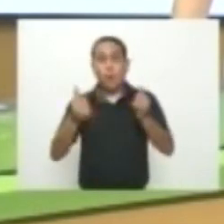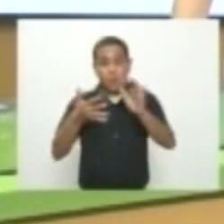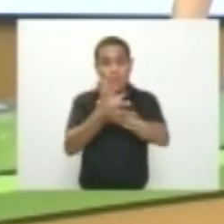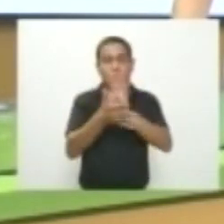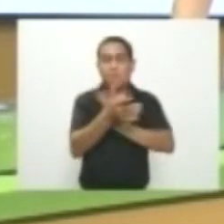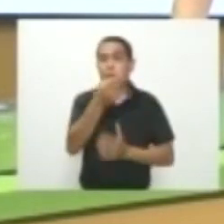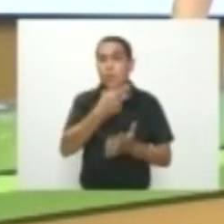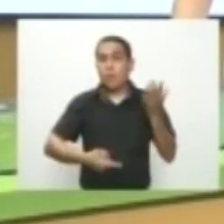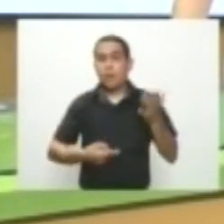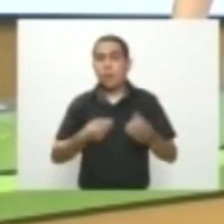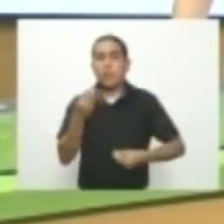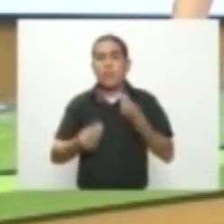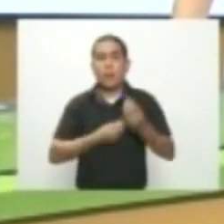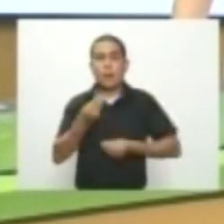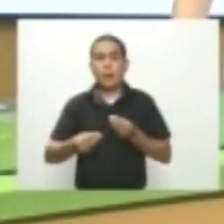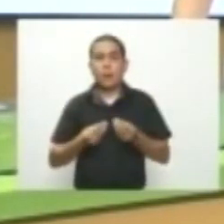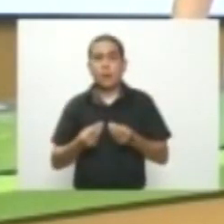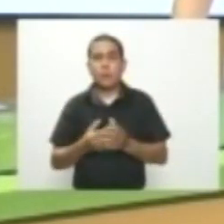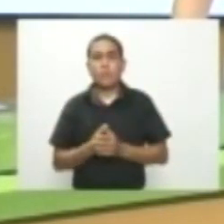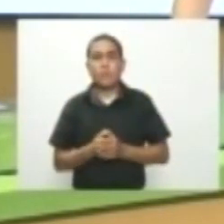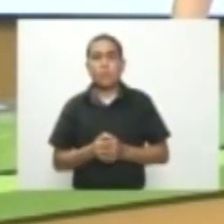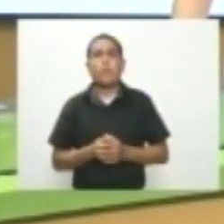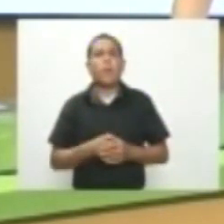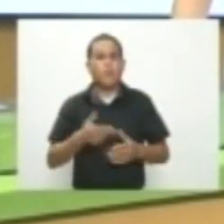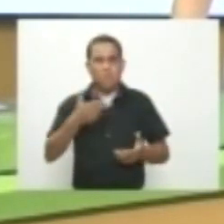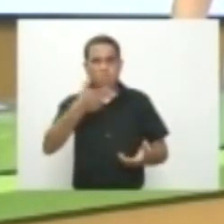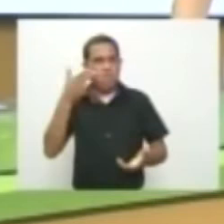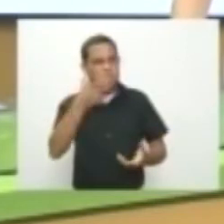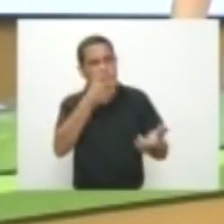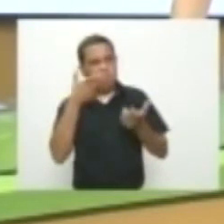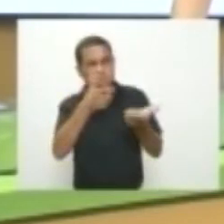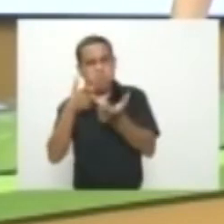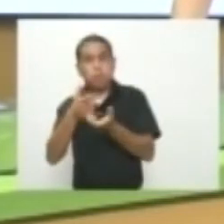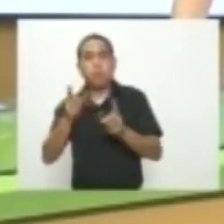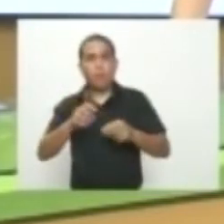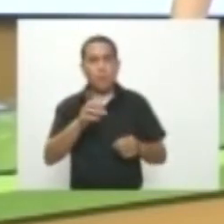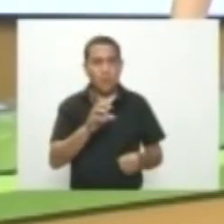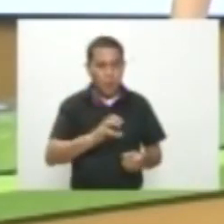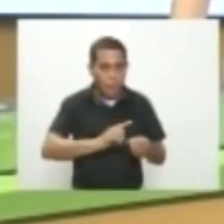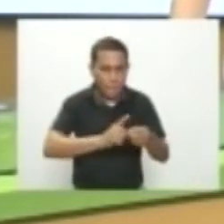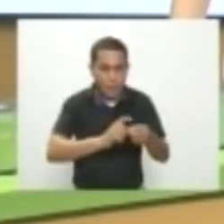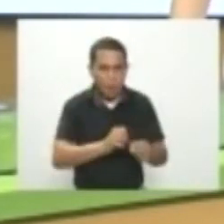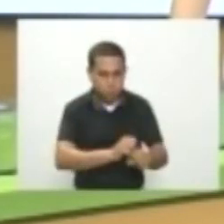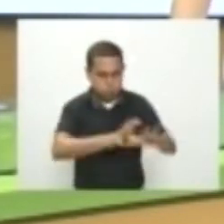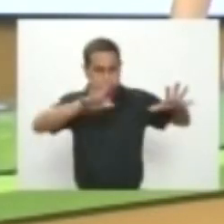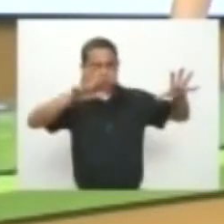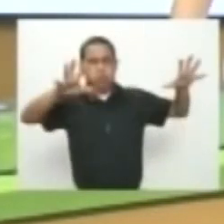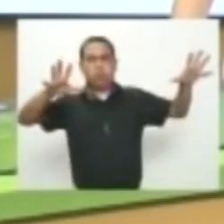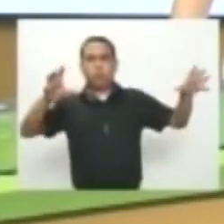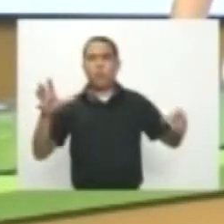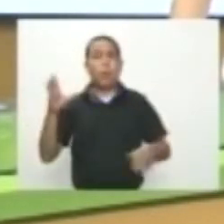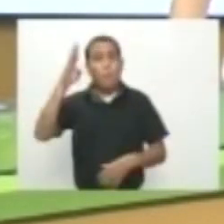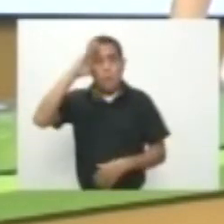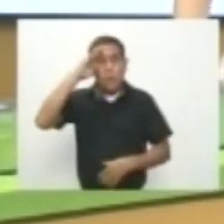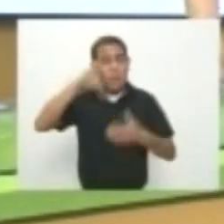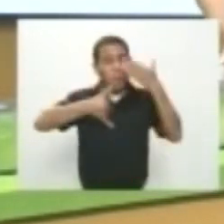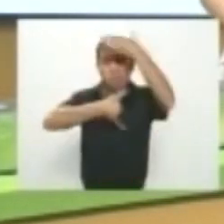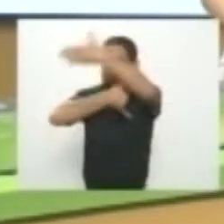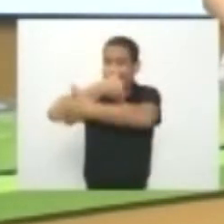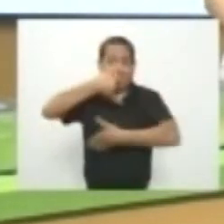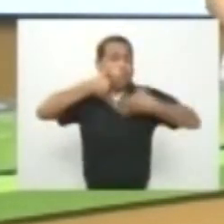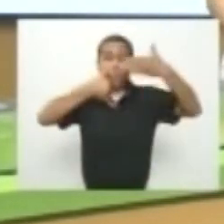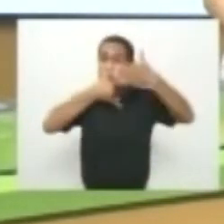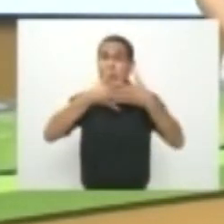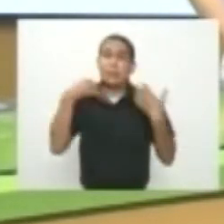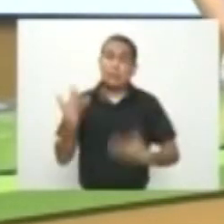estos días Han estado Accionando Sus armas Y sus granadas Contra los policías En todo el territorio